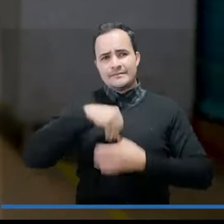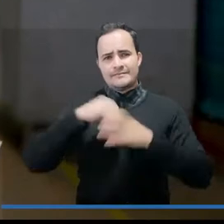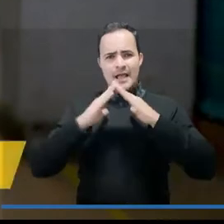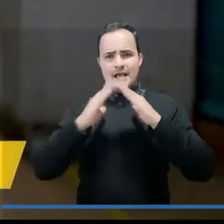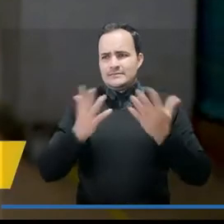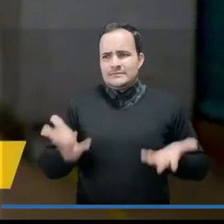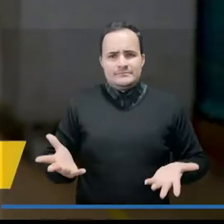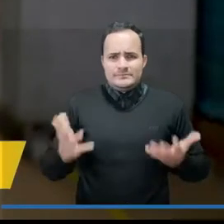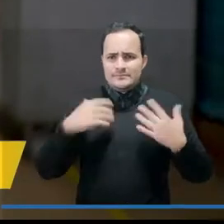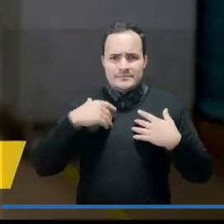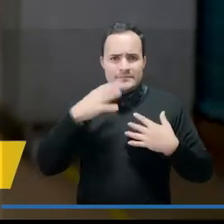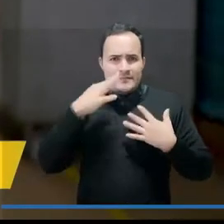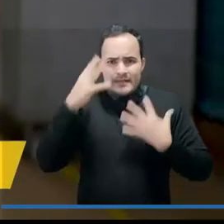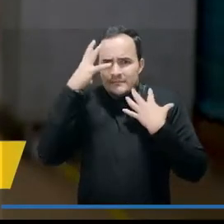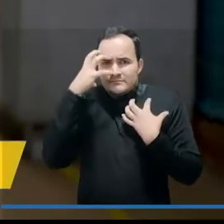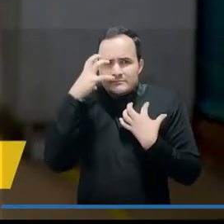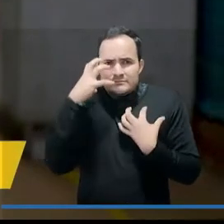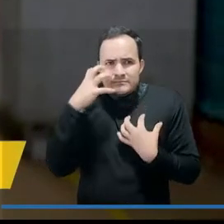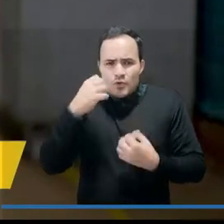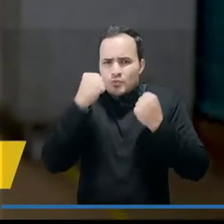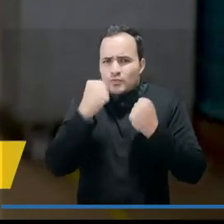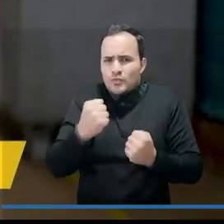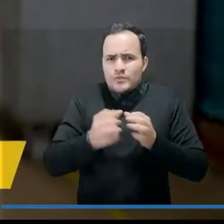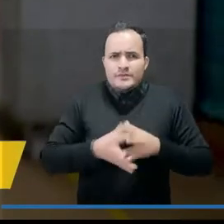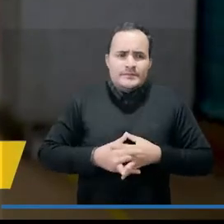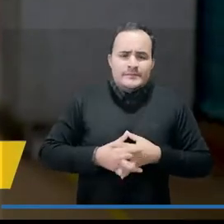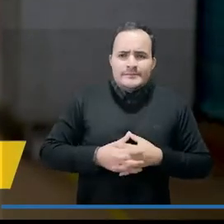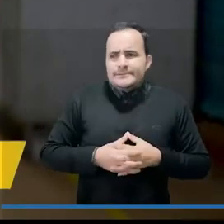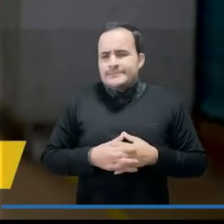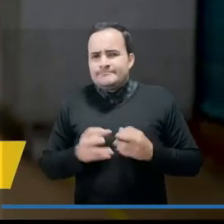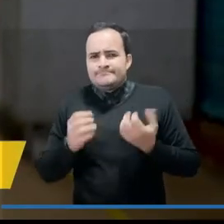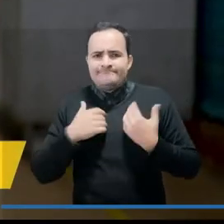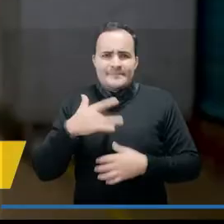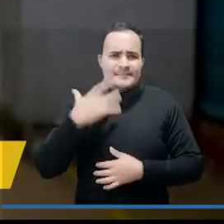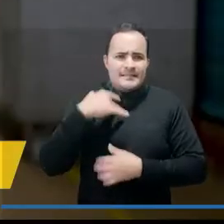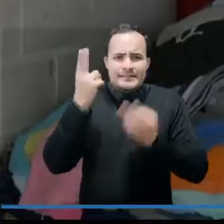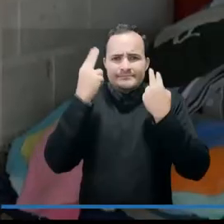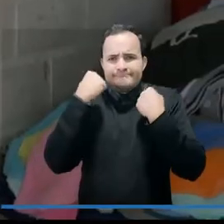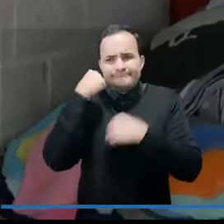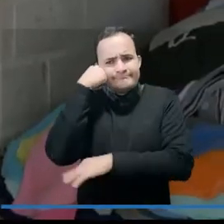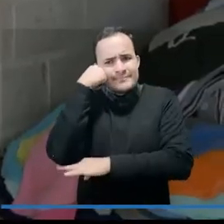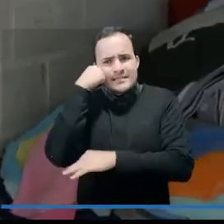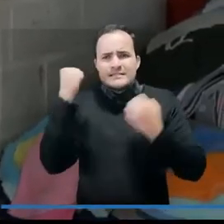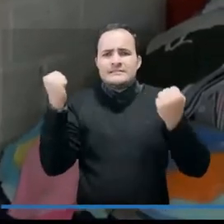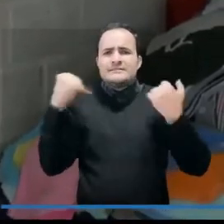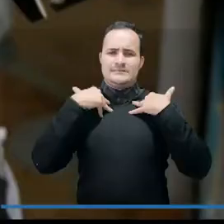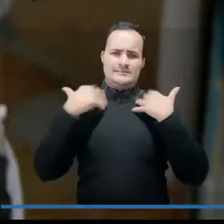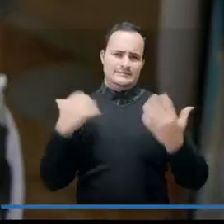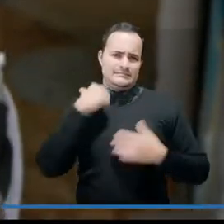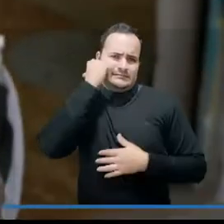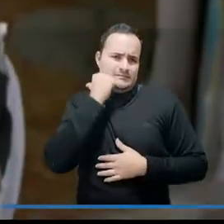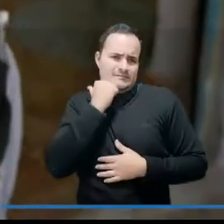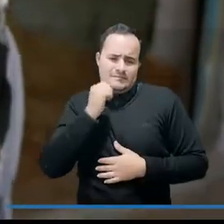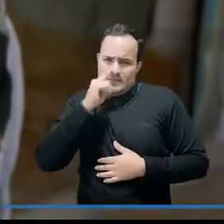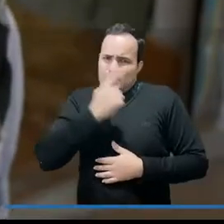estábamos traumados, estábamos achicopalados, estresados,